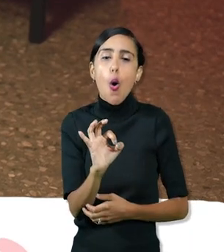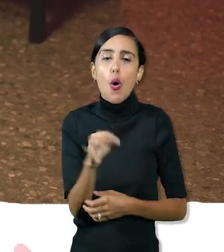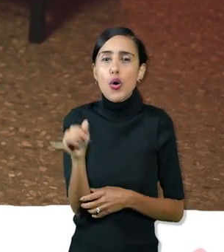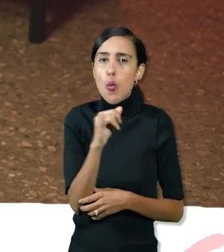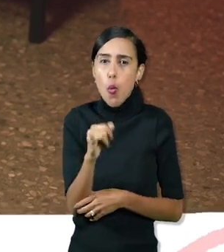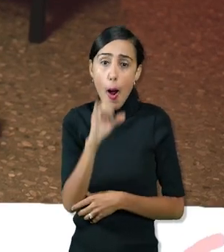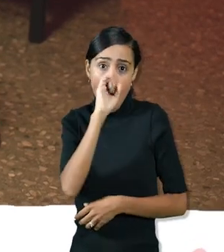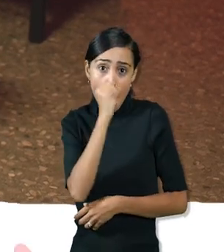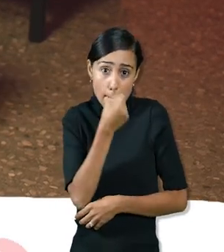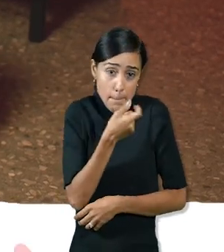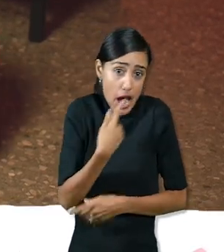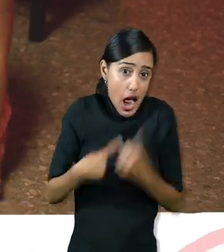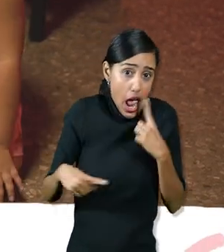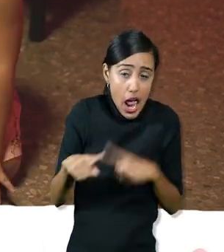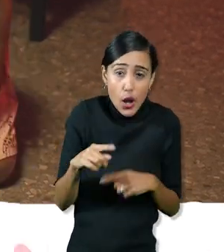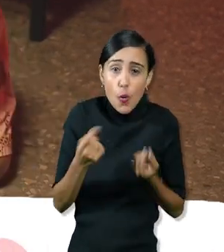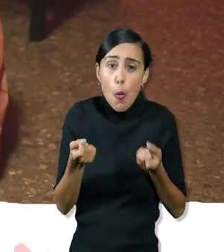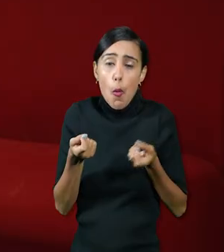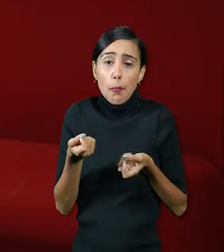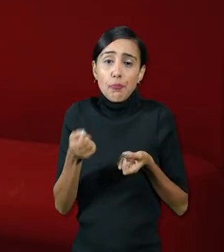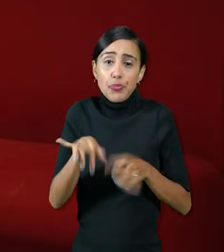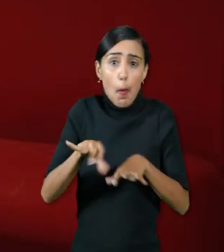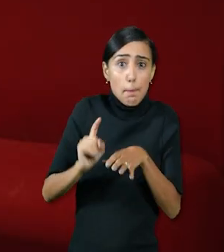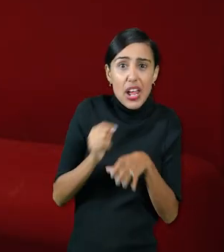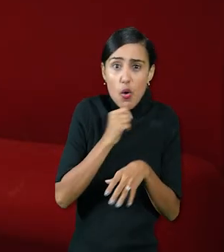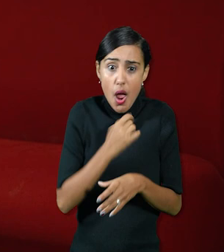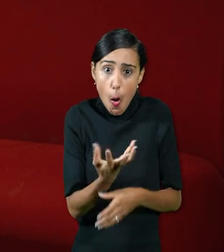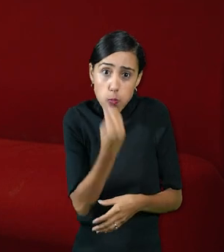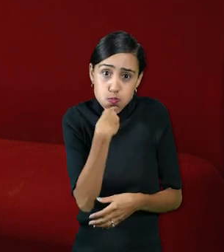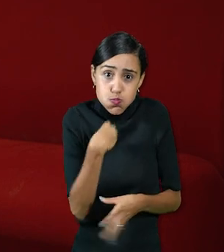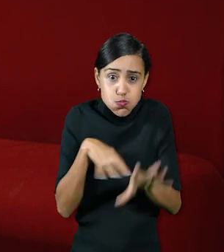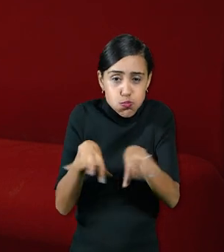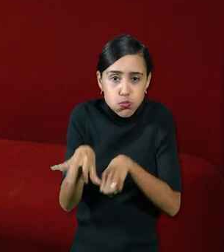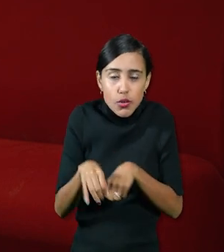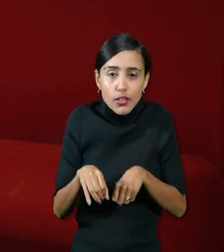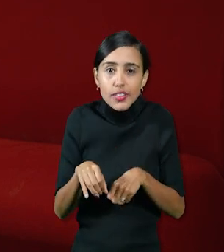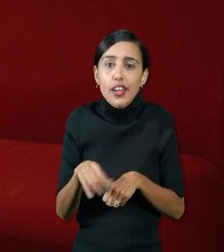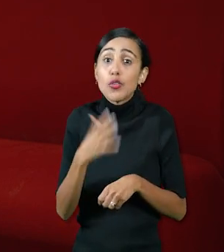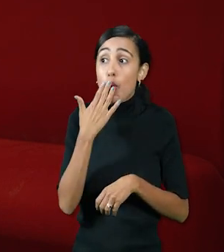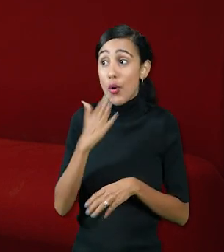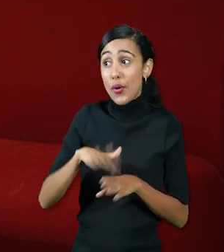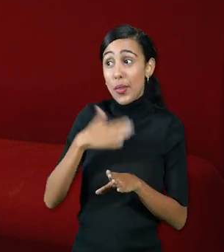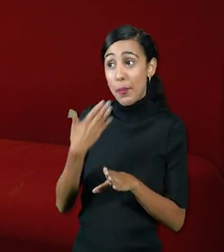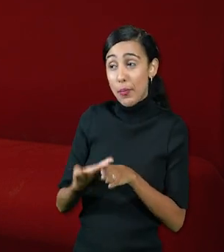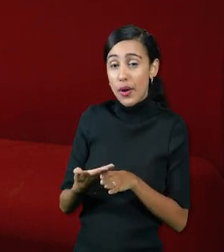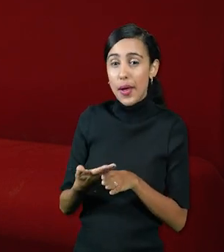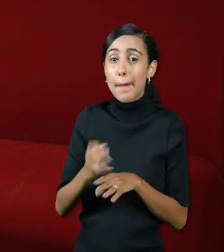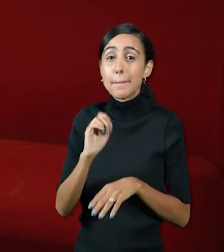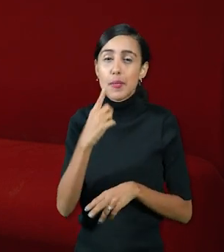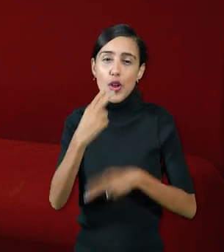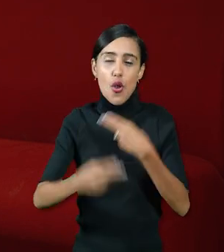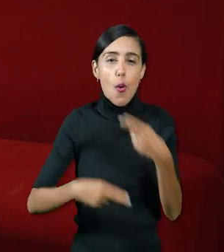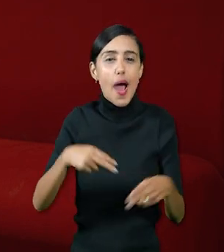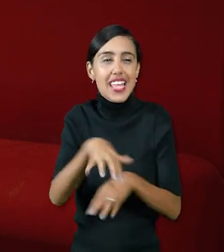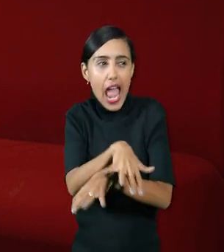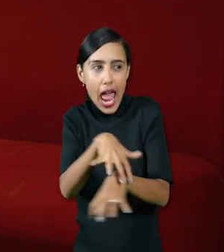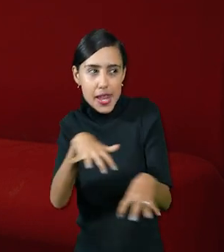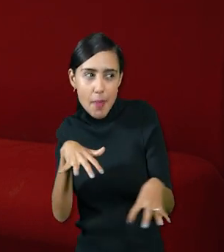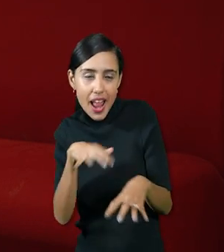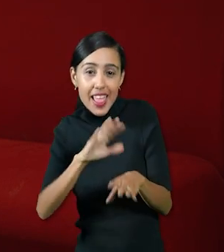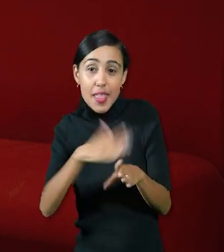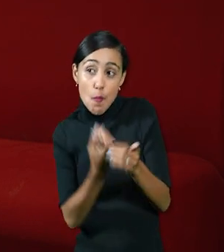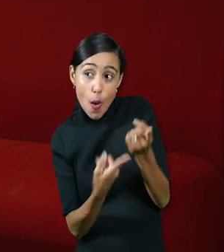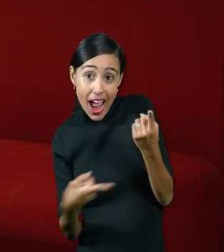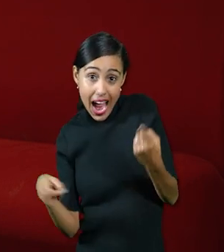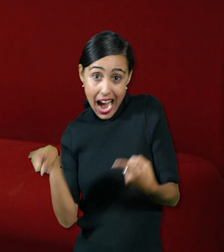entonces eso es muy útil porque luego cuando ellos lo hacen primero como animales después pueden al